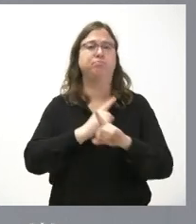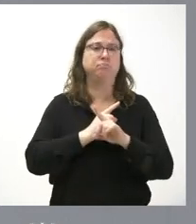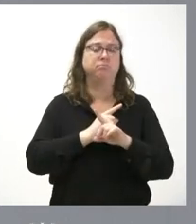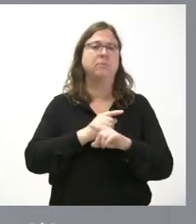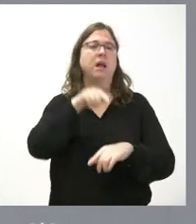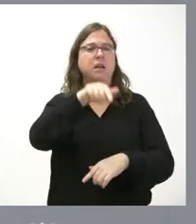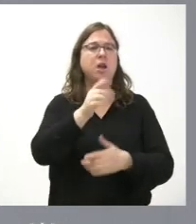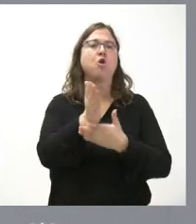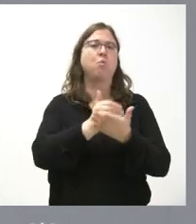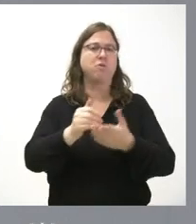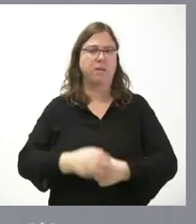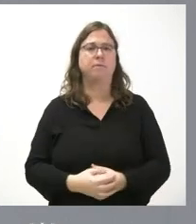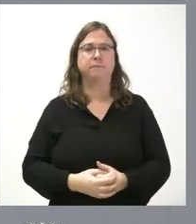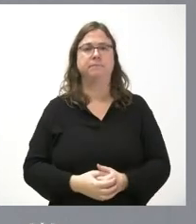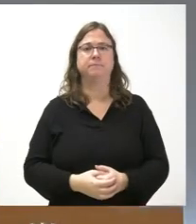ofenda a esta comunidad autónoma.